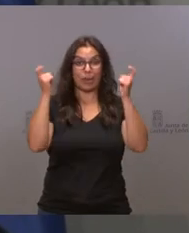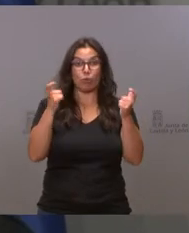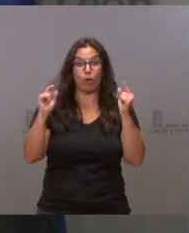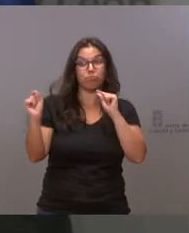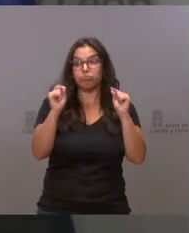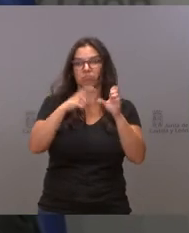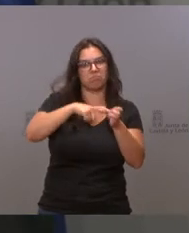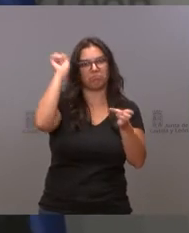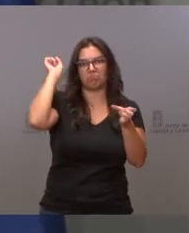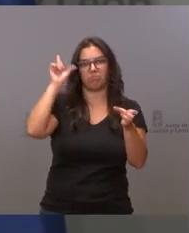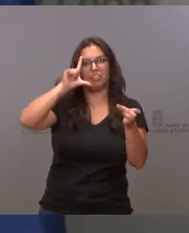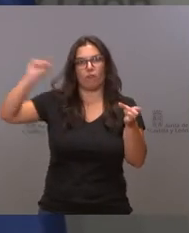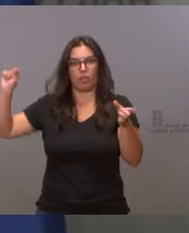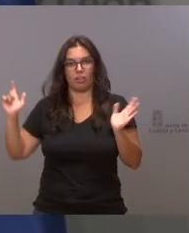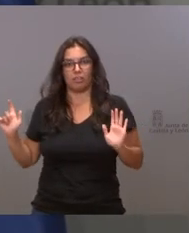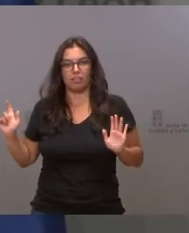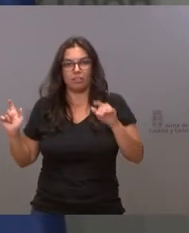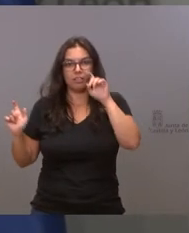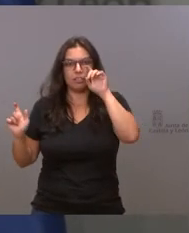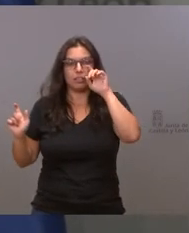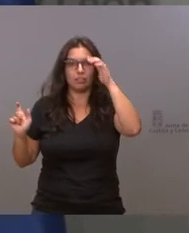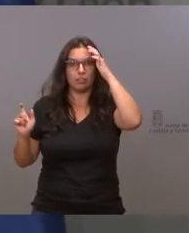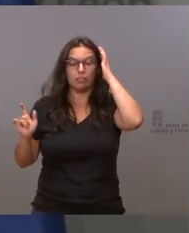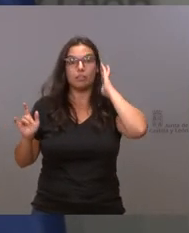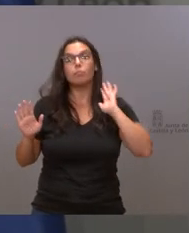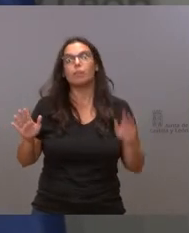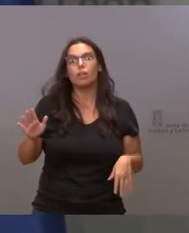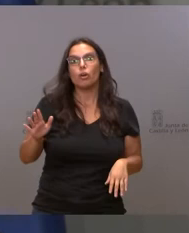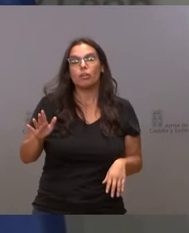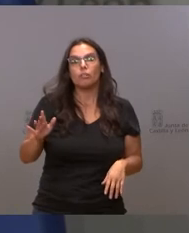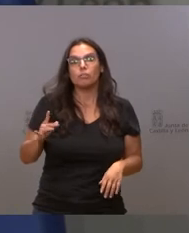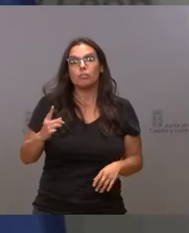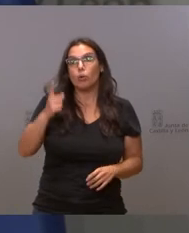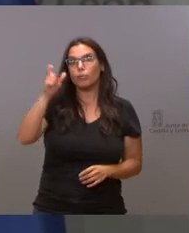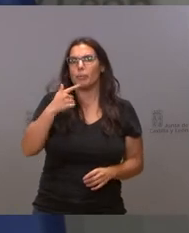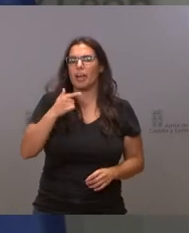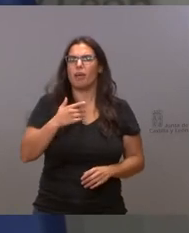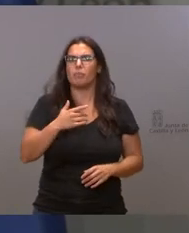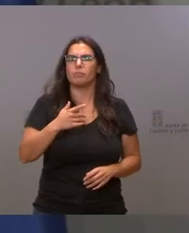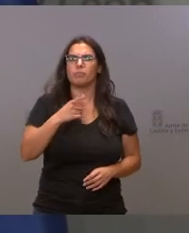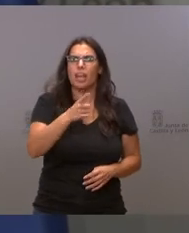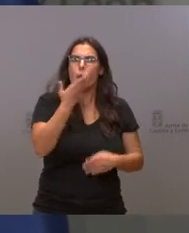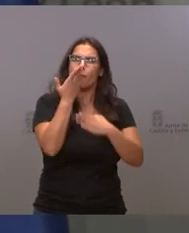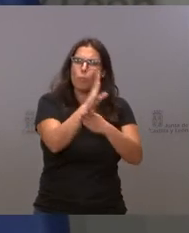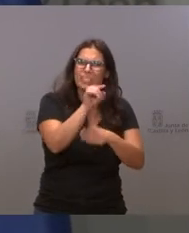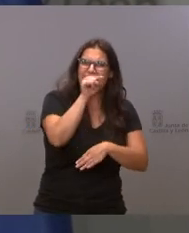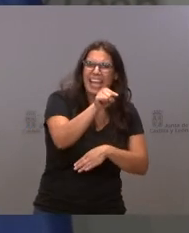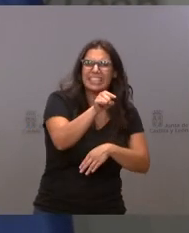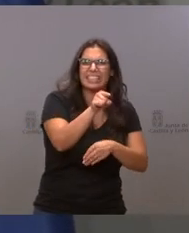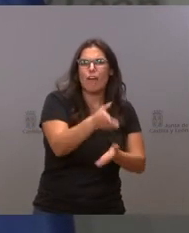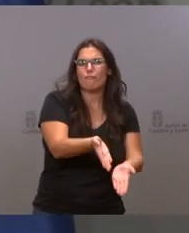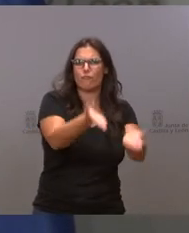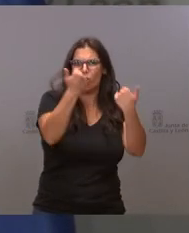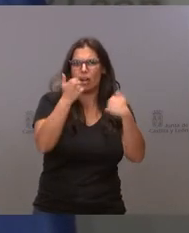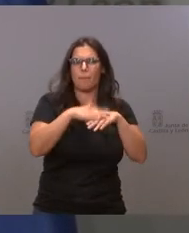Pero yo no he oído a nadie decirme oiga, retire usted esa propuesta que hace de reparto